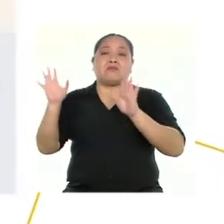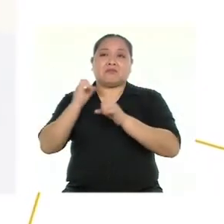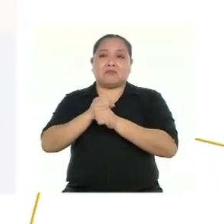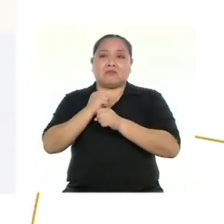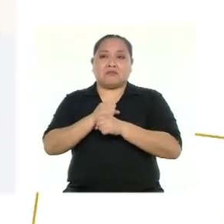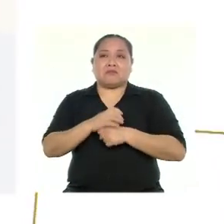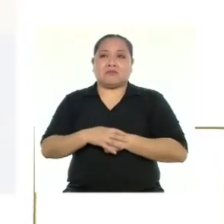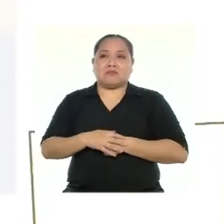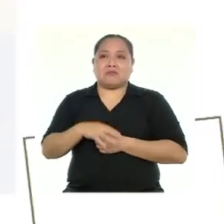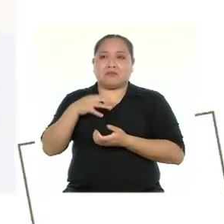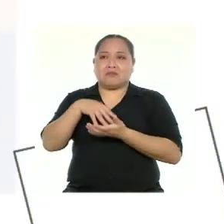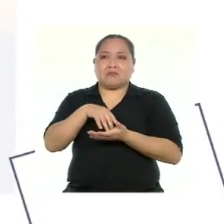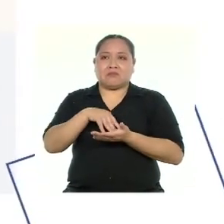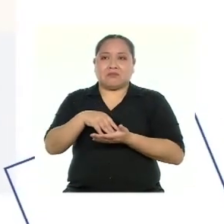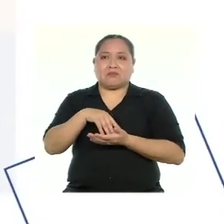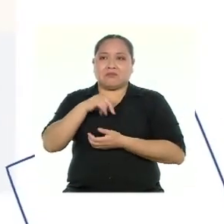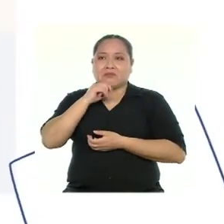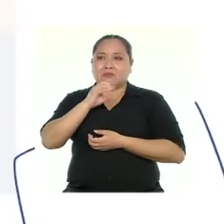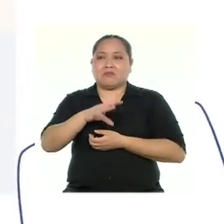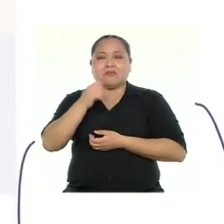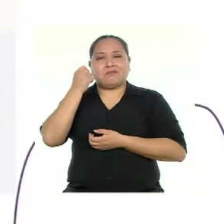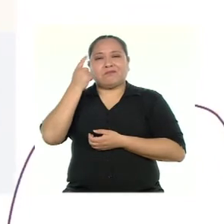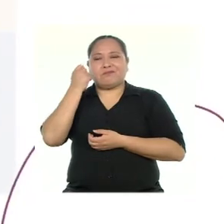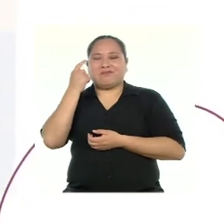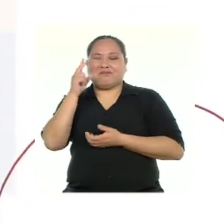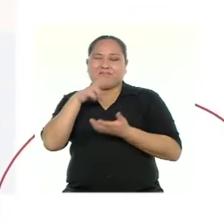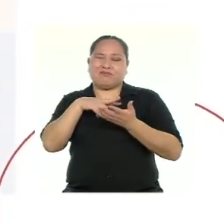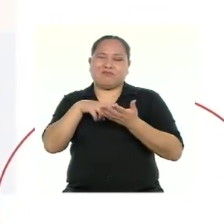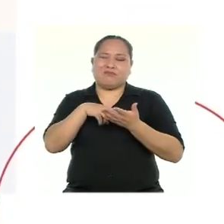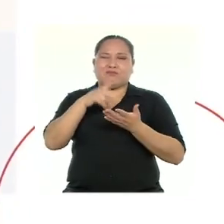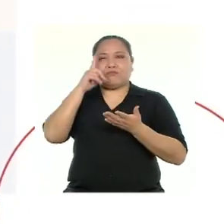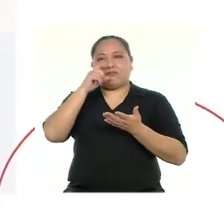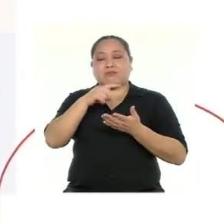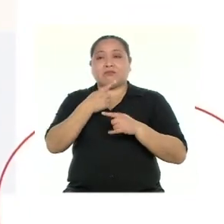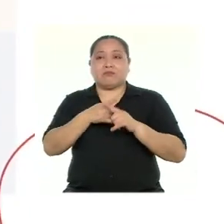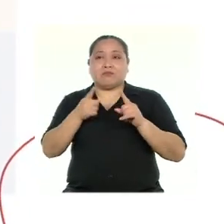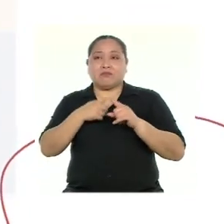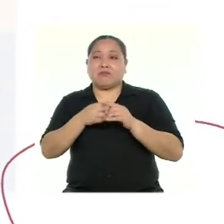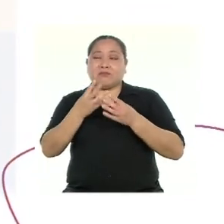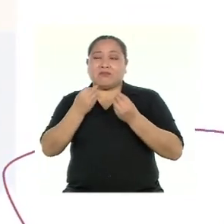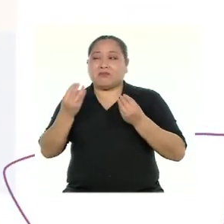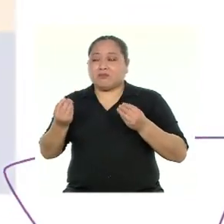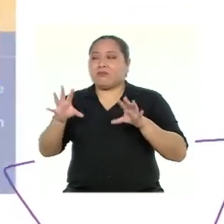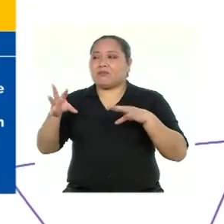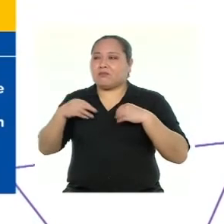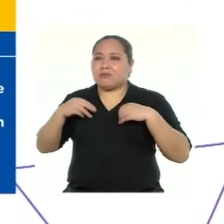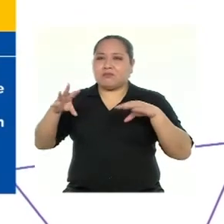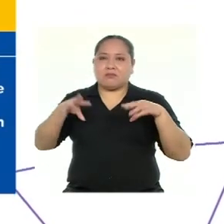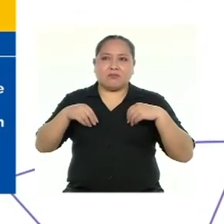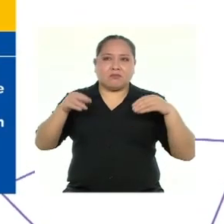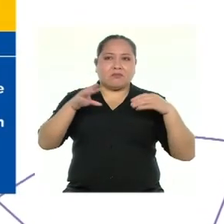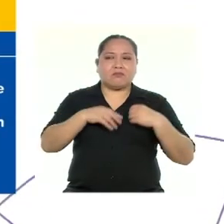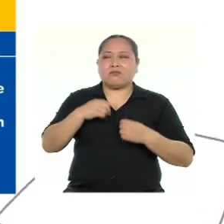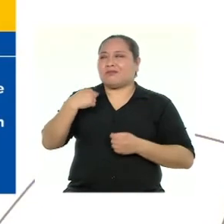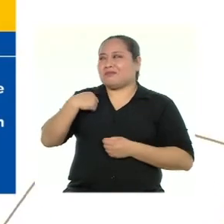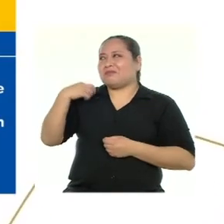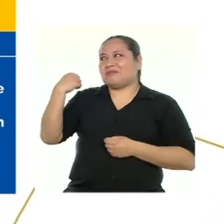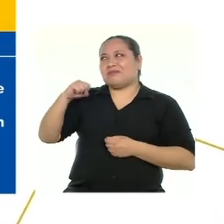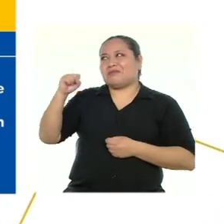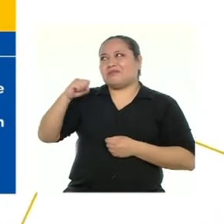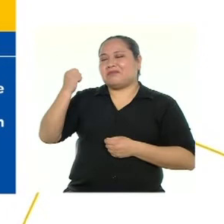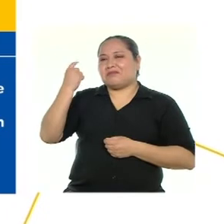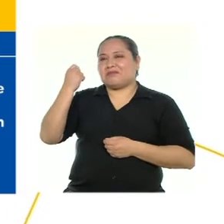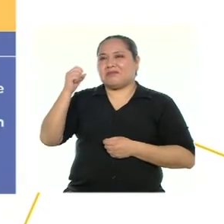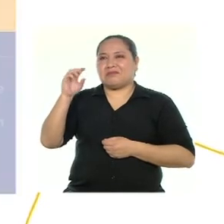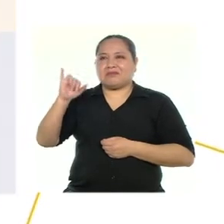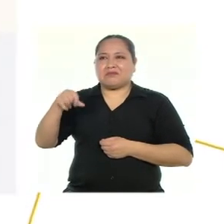Como debilidades indicó su comprensión lectora y que se compromete con muchas actividades En eso te entiendo 100%